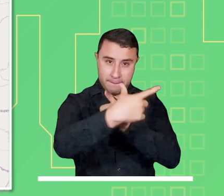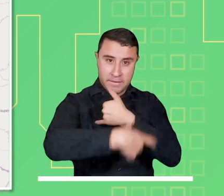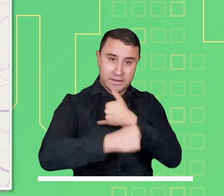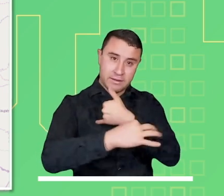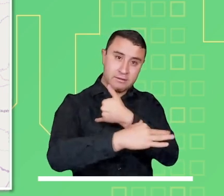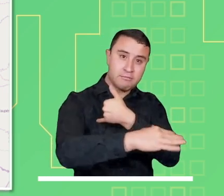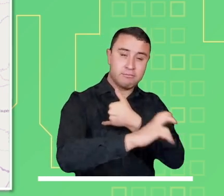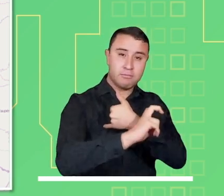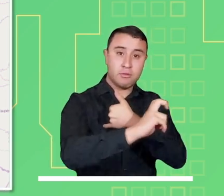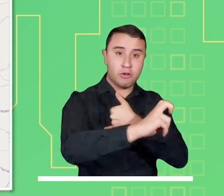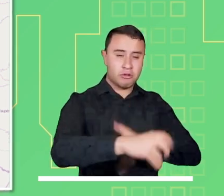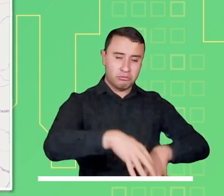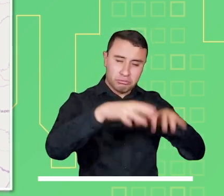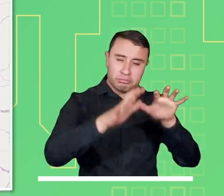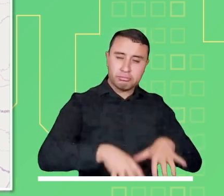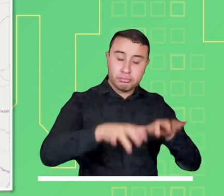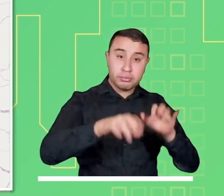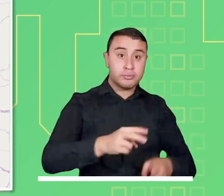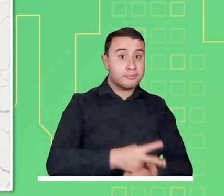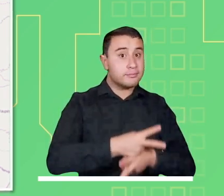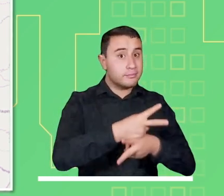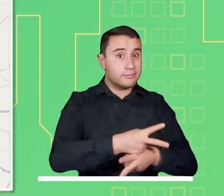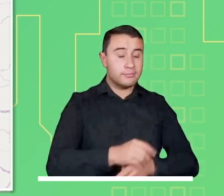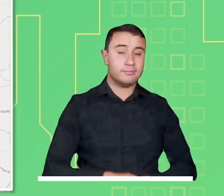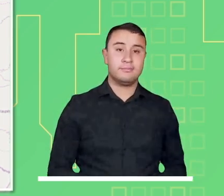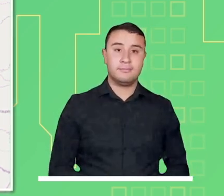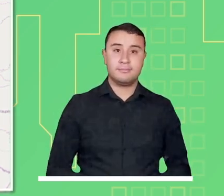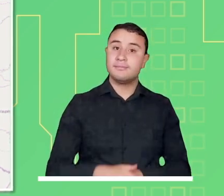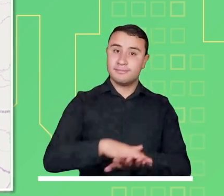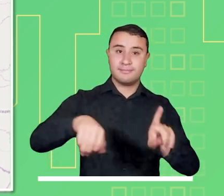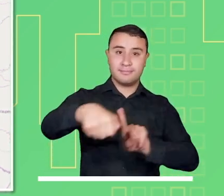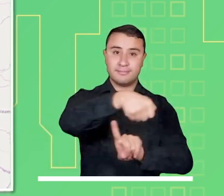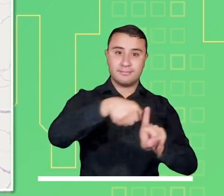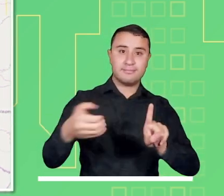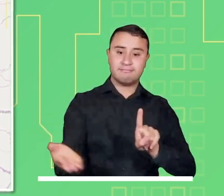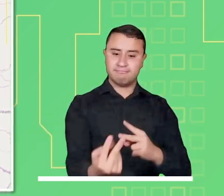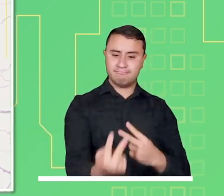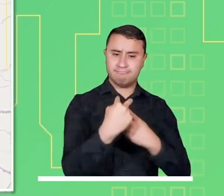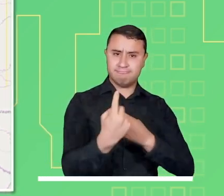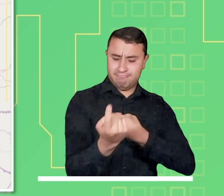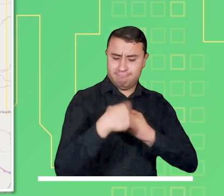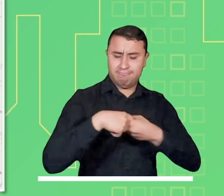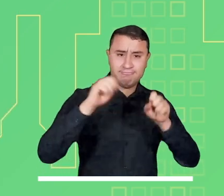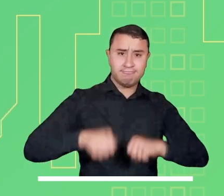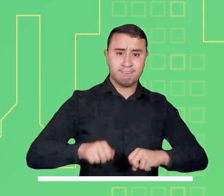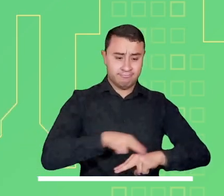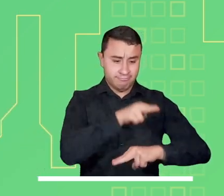Y para finalizar, precaución en el norte del océano Pacífico por tiempo lluvioso.